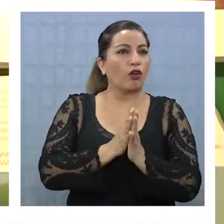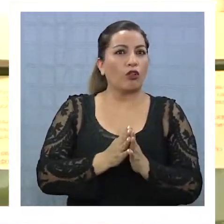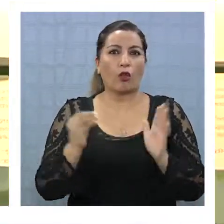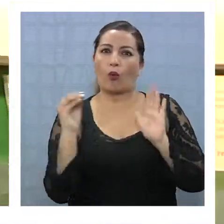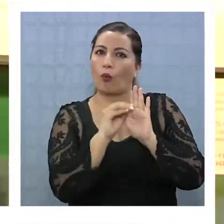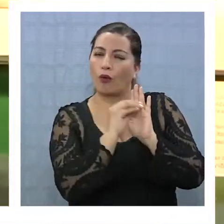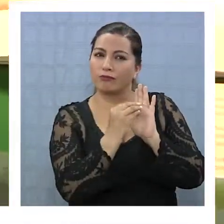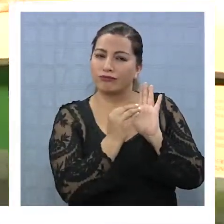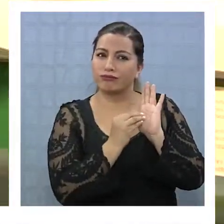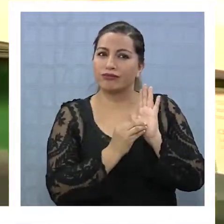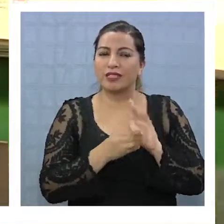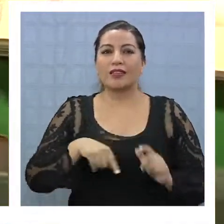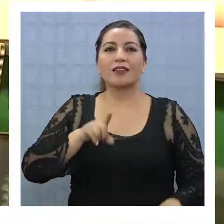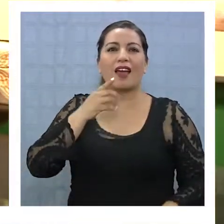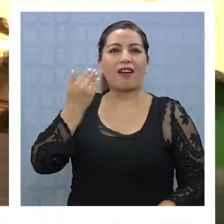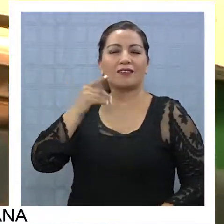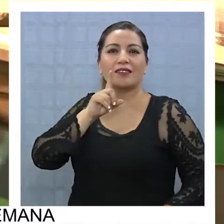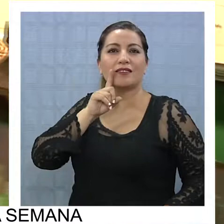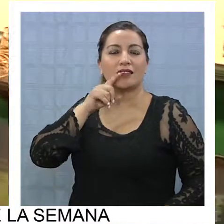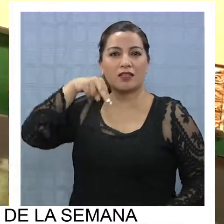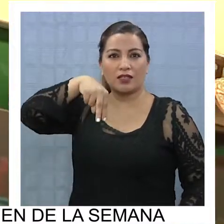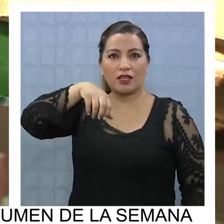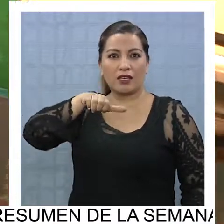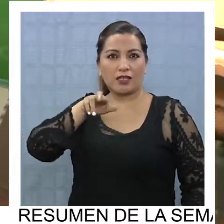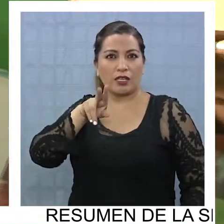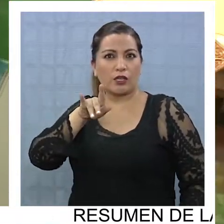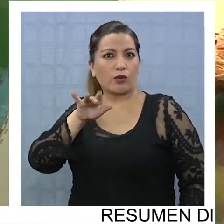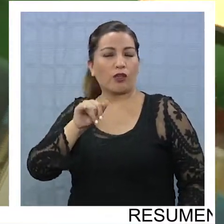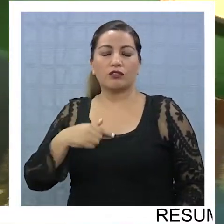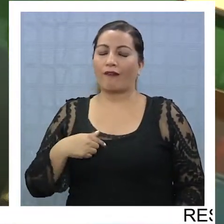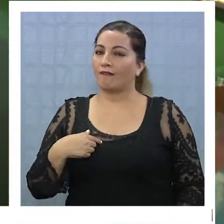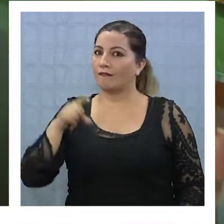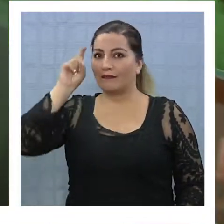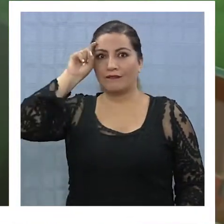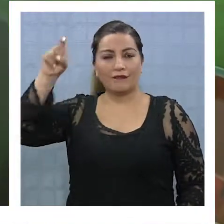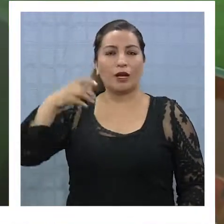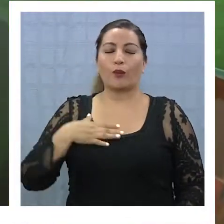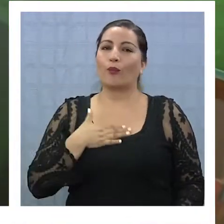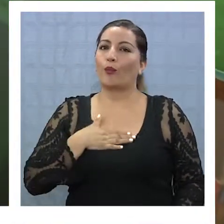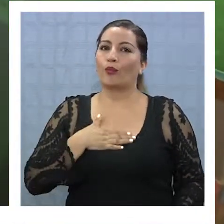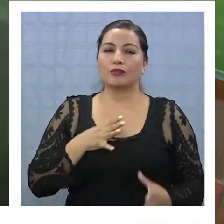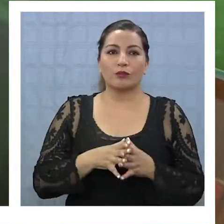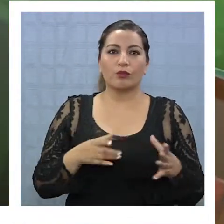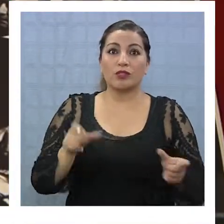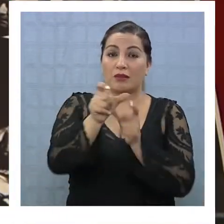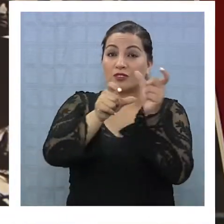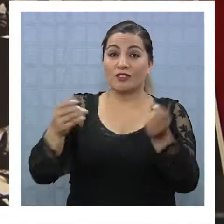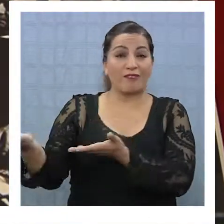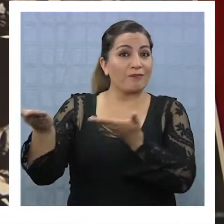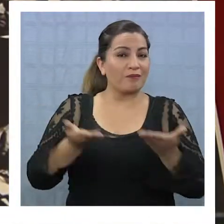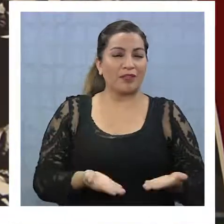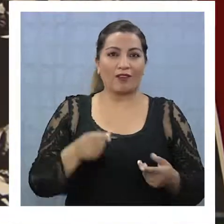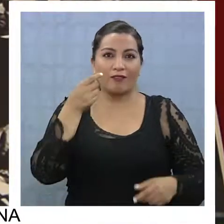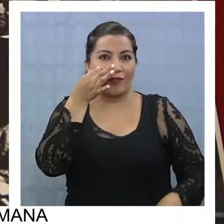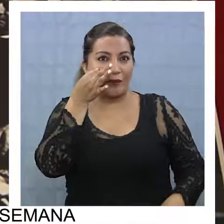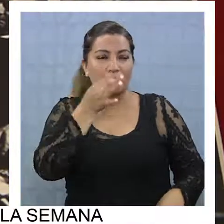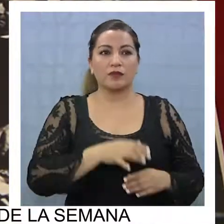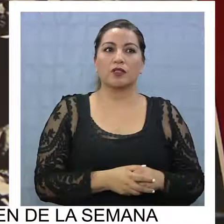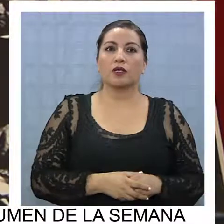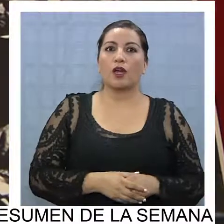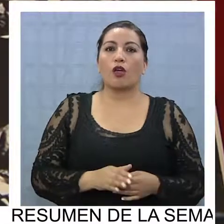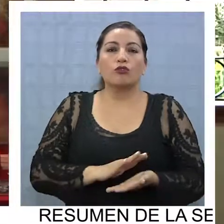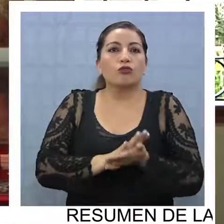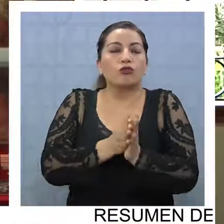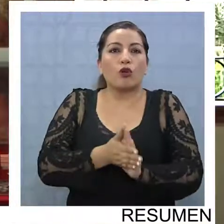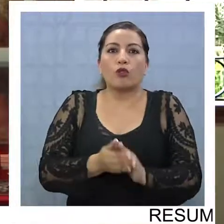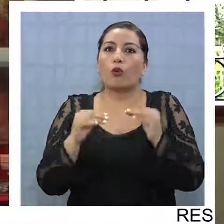colección y que tenía Pablo Neruda, es impresionante de ver, así que estoy fascinada, me ha gustado mucho e invito a toda la gente que la venga a ver. Todos los